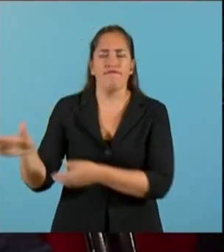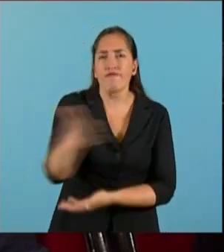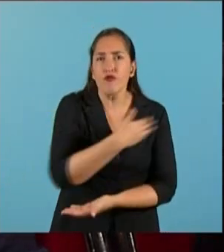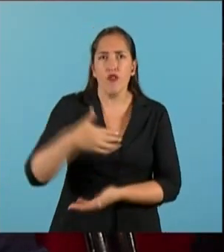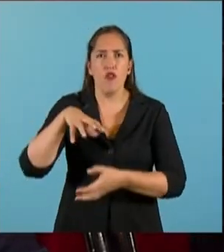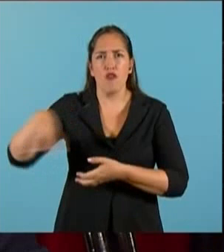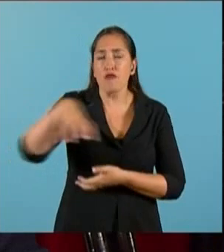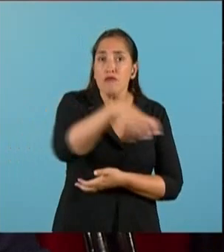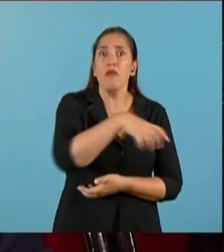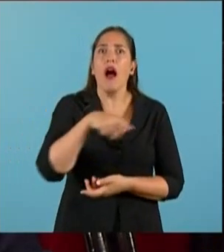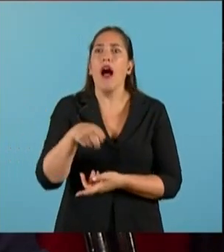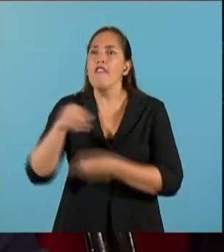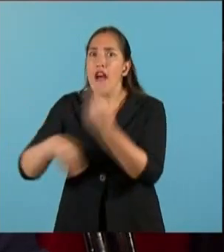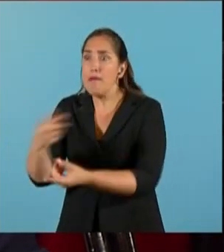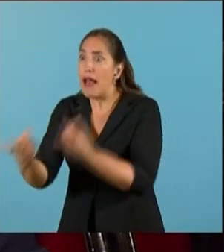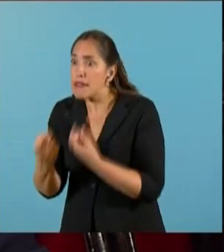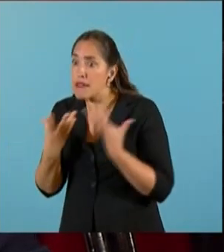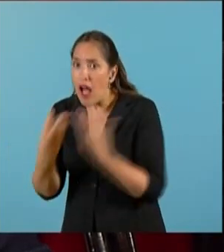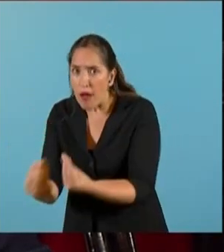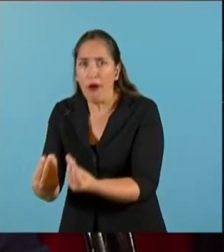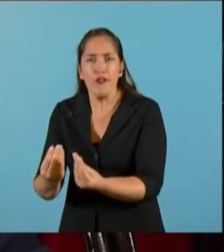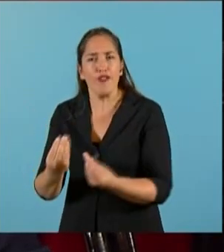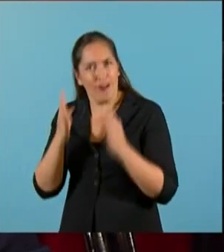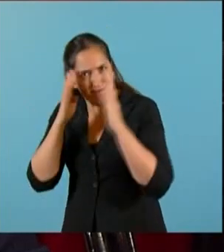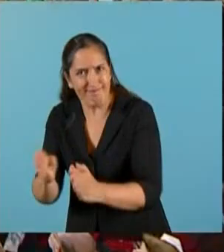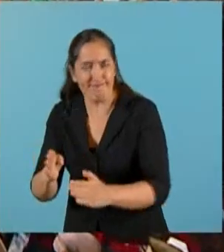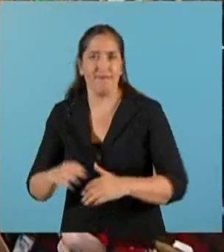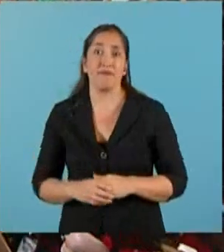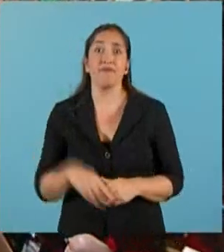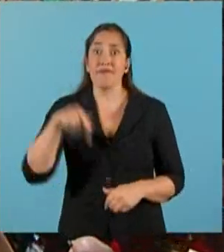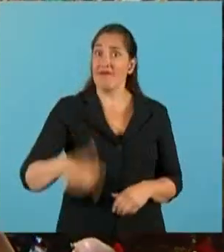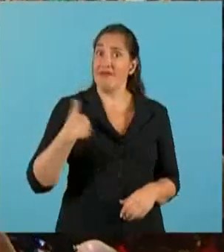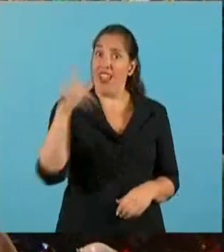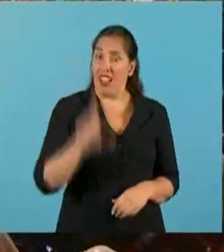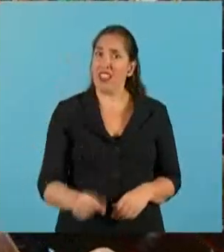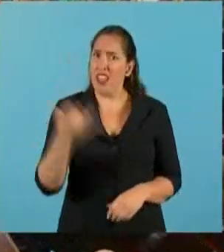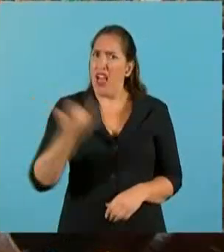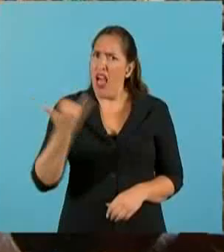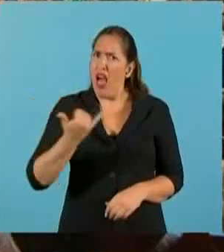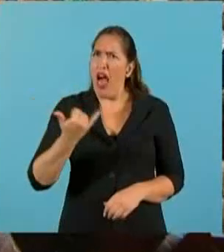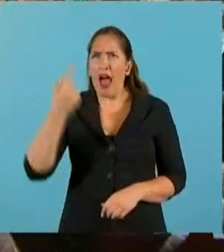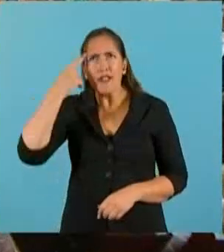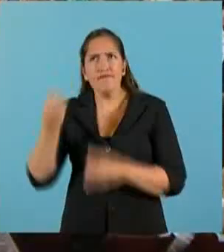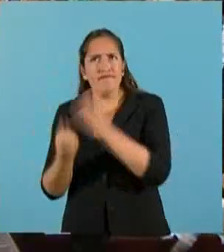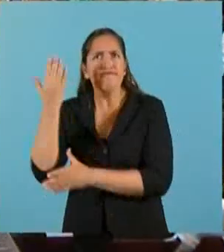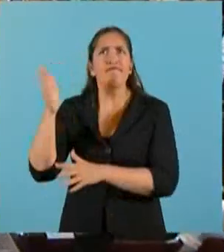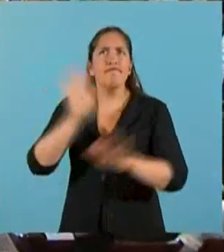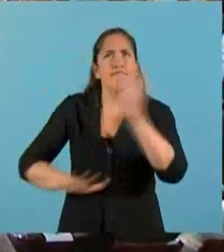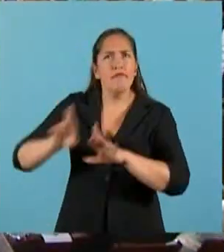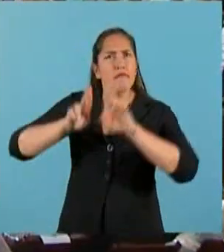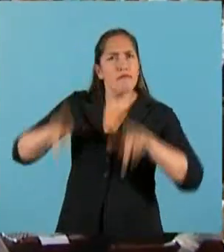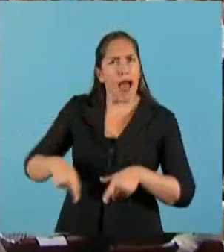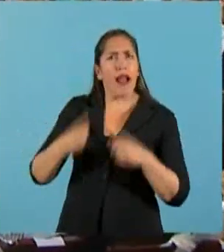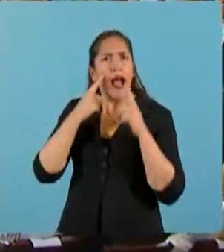asistir a las familias que necesitan su apoyo. En nuestro país existen ya numerosas políticas públicas para entender estas